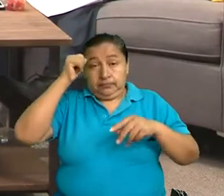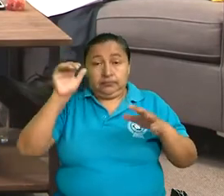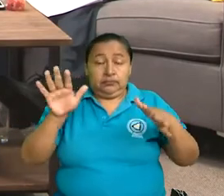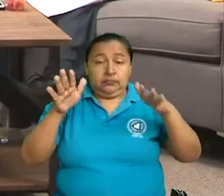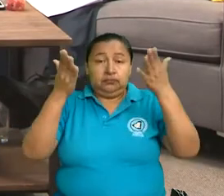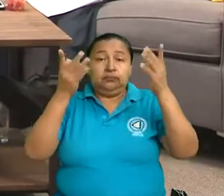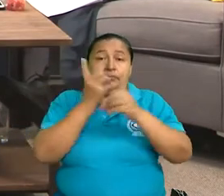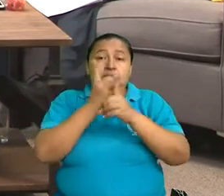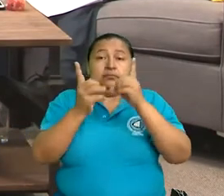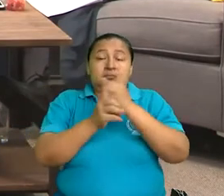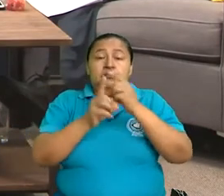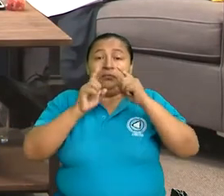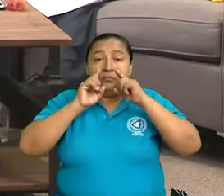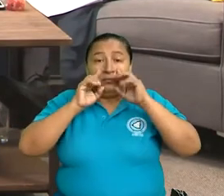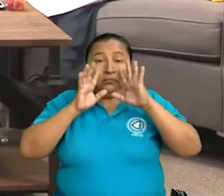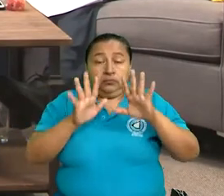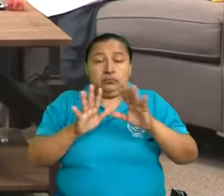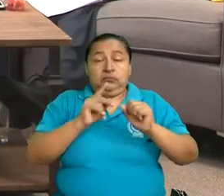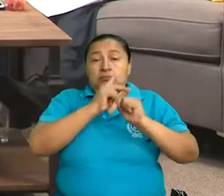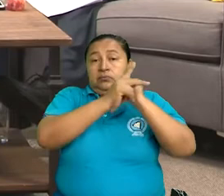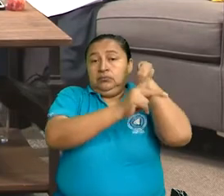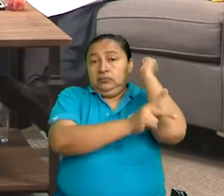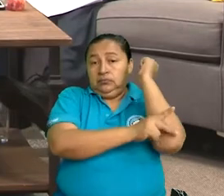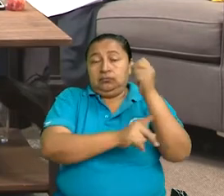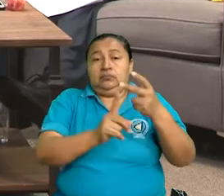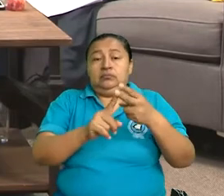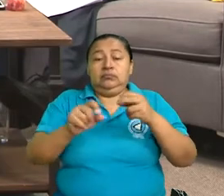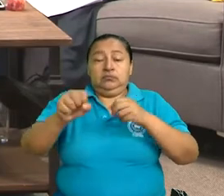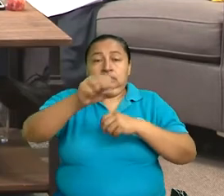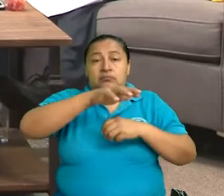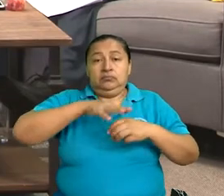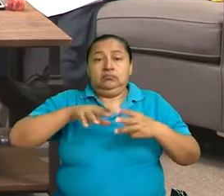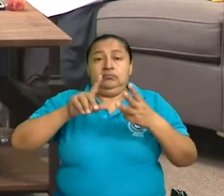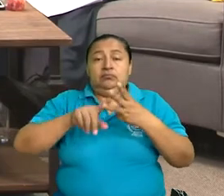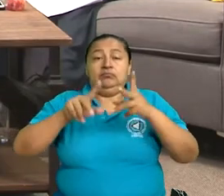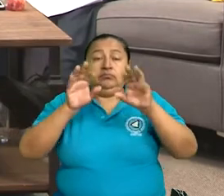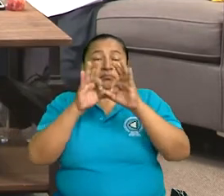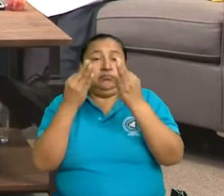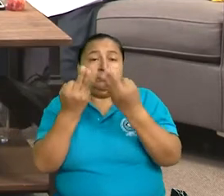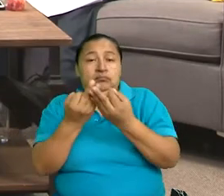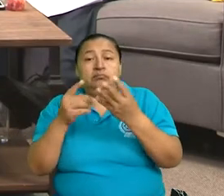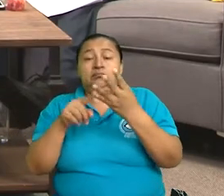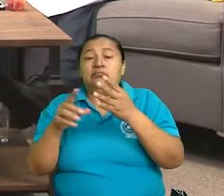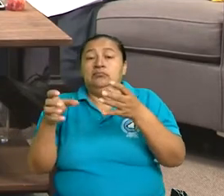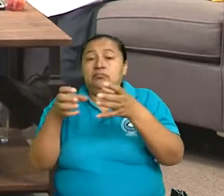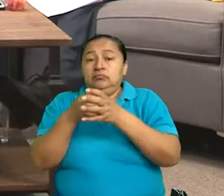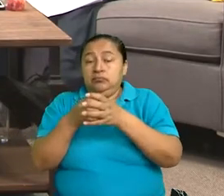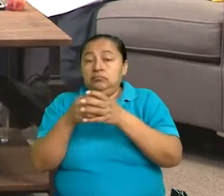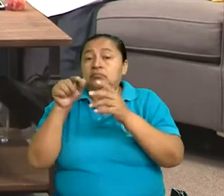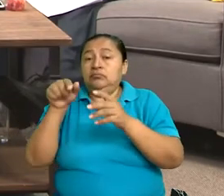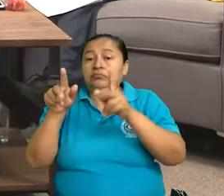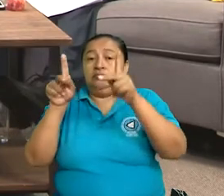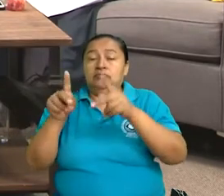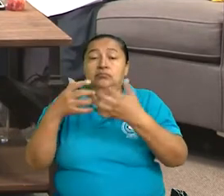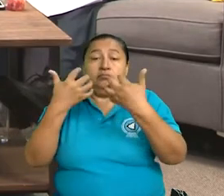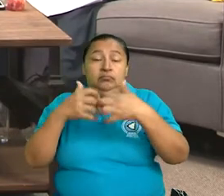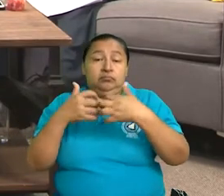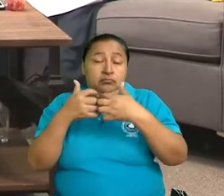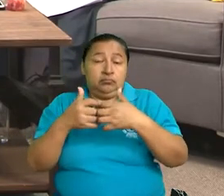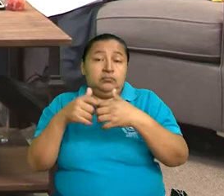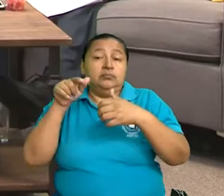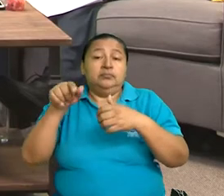deben de ser protegidas por el Estado, por la sociedad, por la familia, por la comunidad, por las empresas.